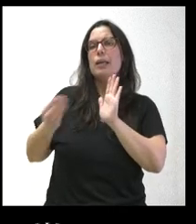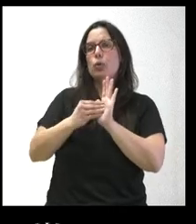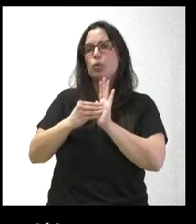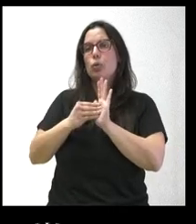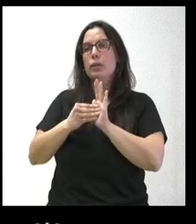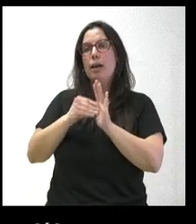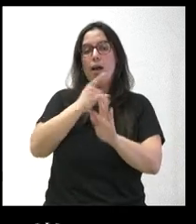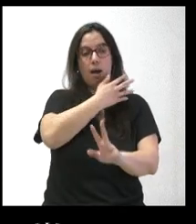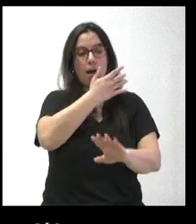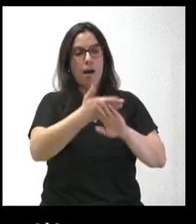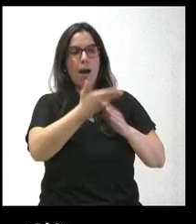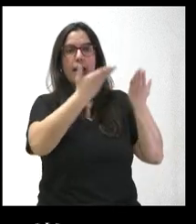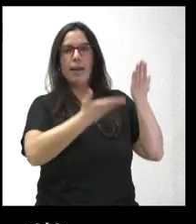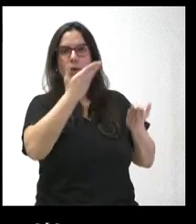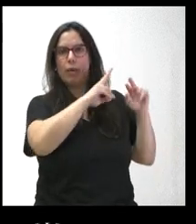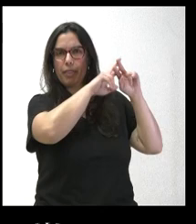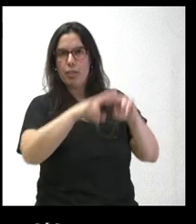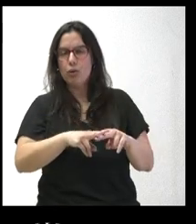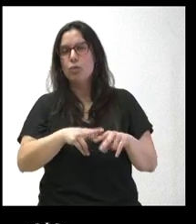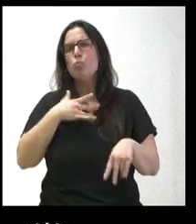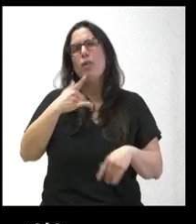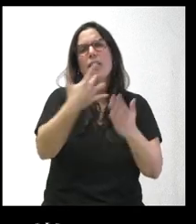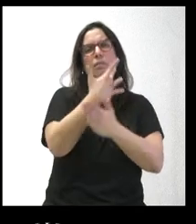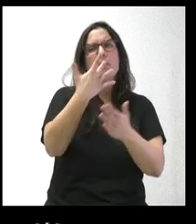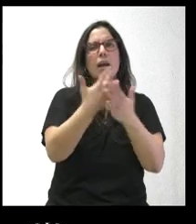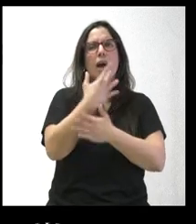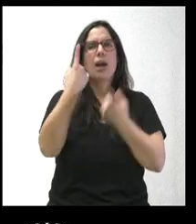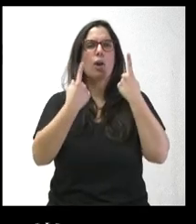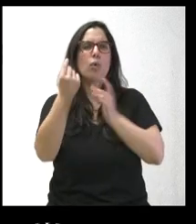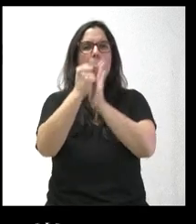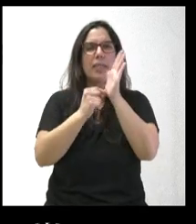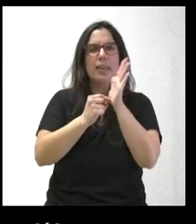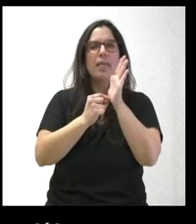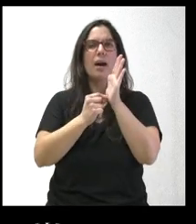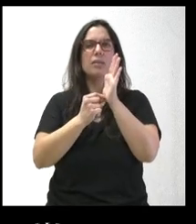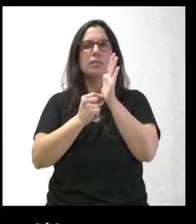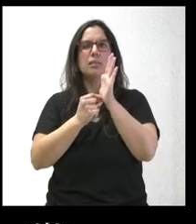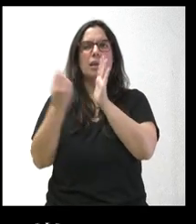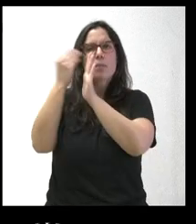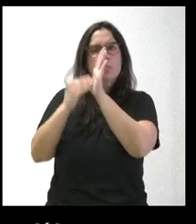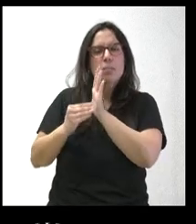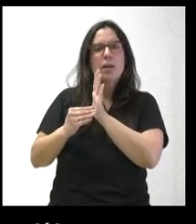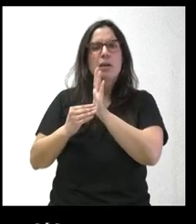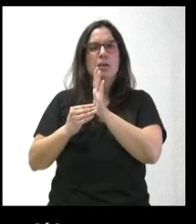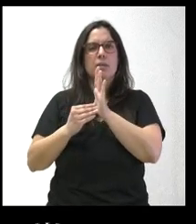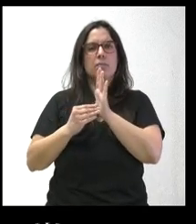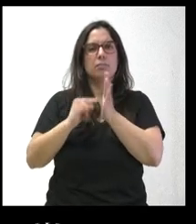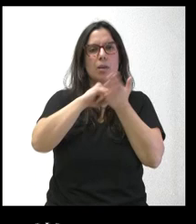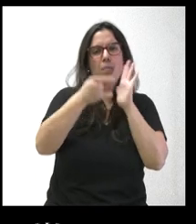que han hecho este año. No sé si nos puede explicar alguna de las medidas que se han incorporado y que han surgido de este plan